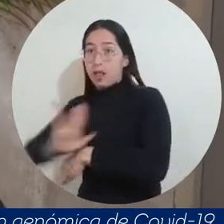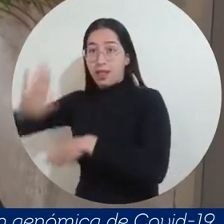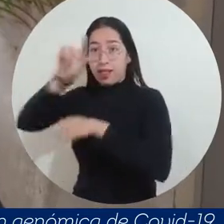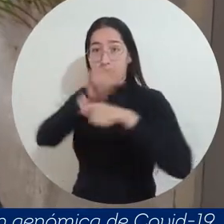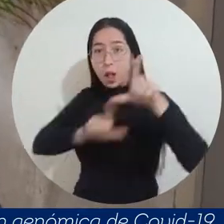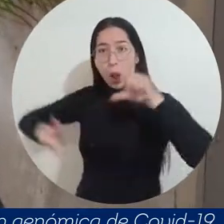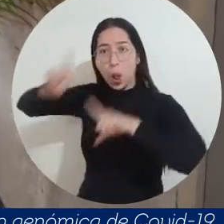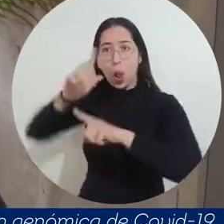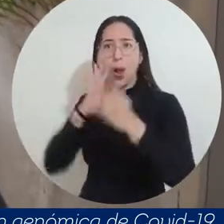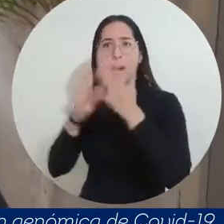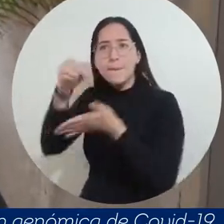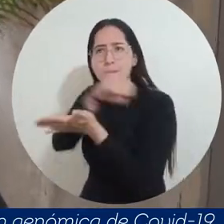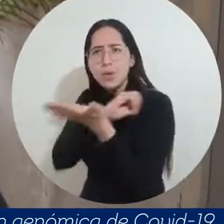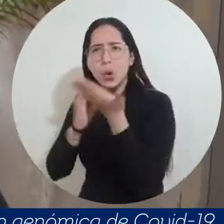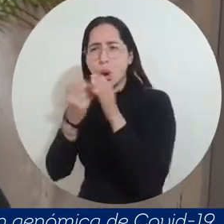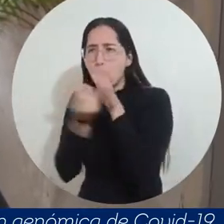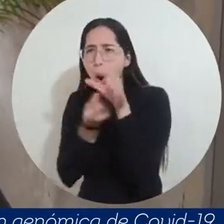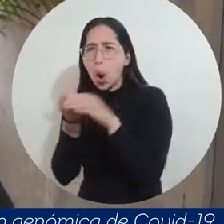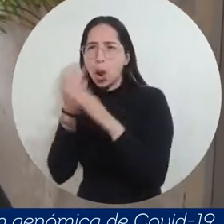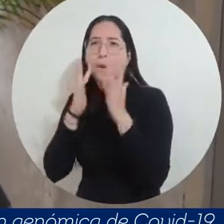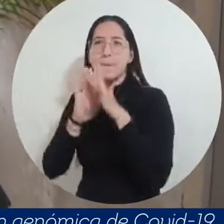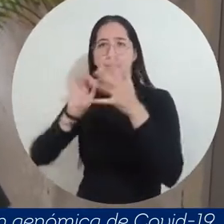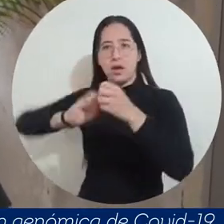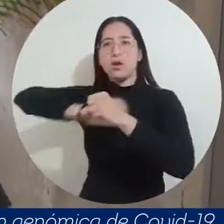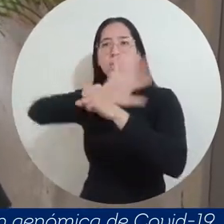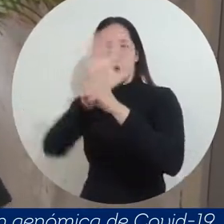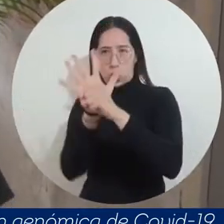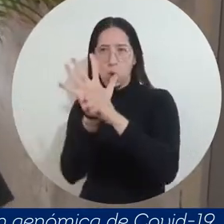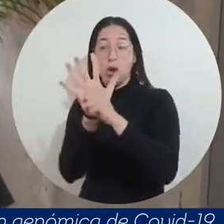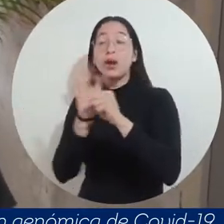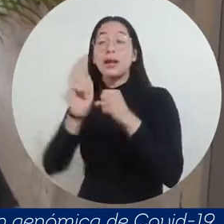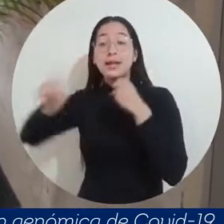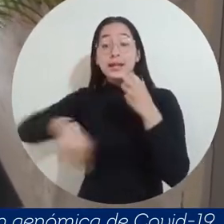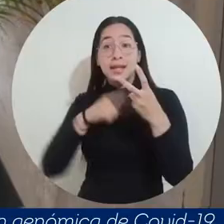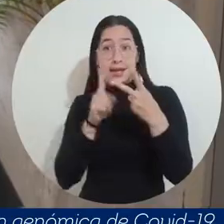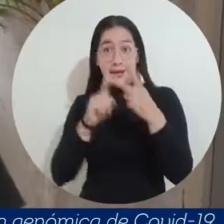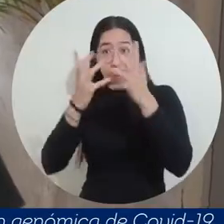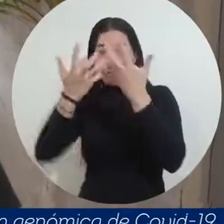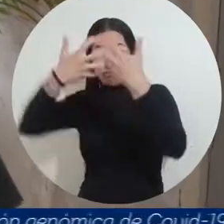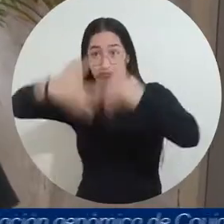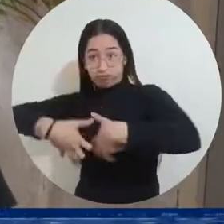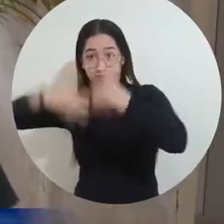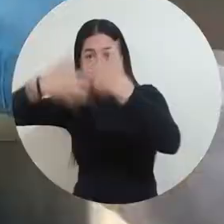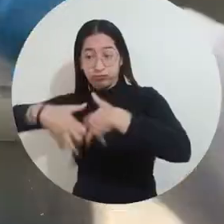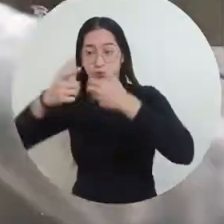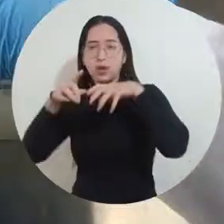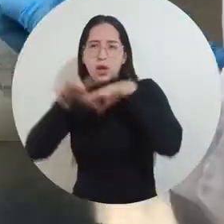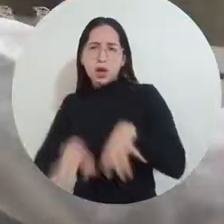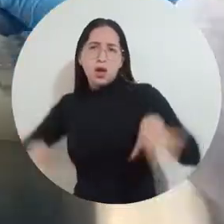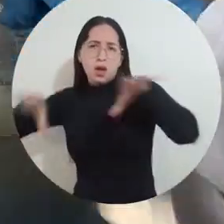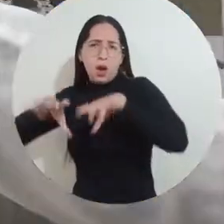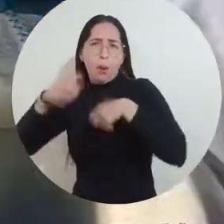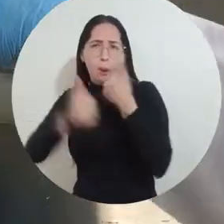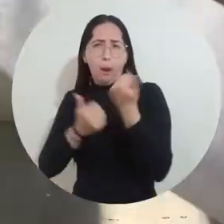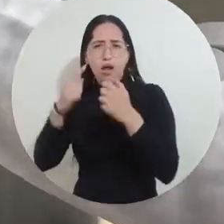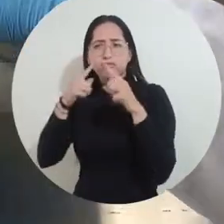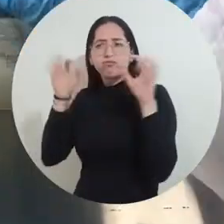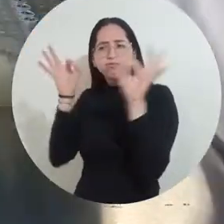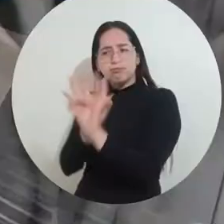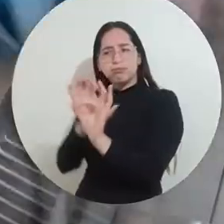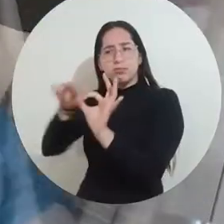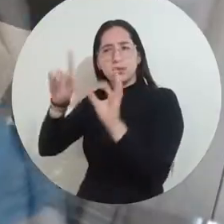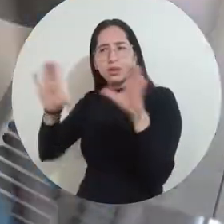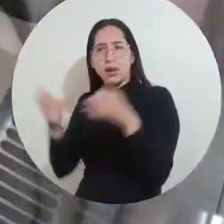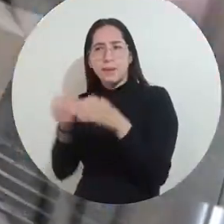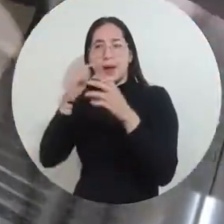Diagnóstico de Biología Molecular para el SARS-CoV-2. Y la segunda, digamos, gran actividad que trabajamos